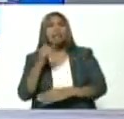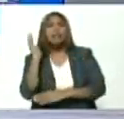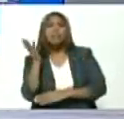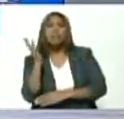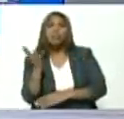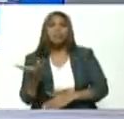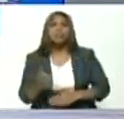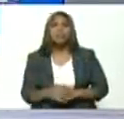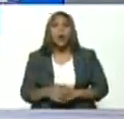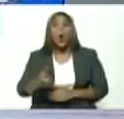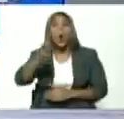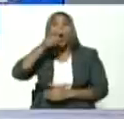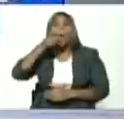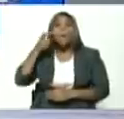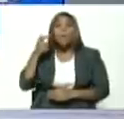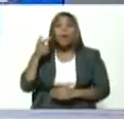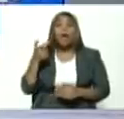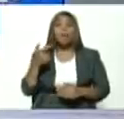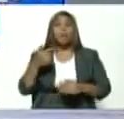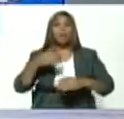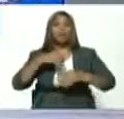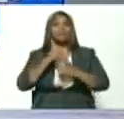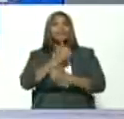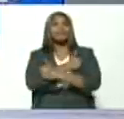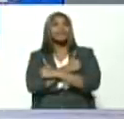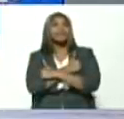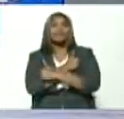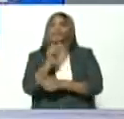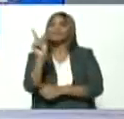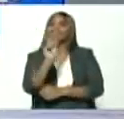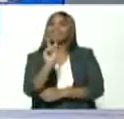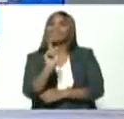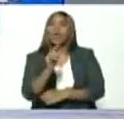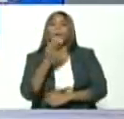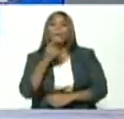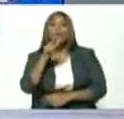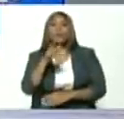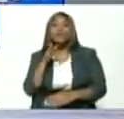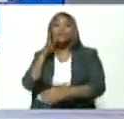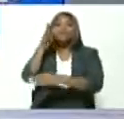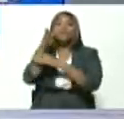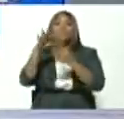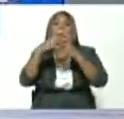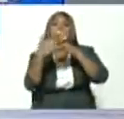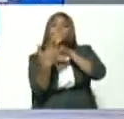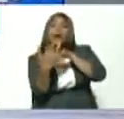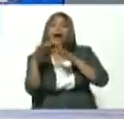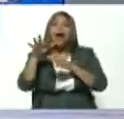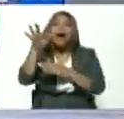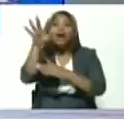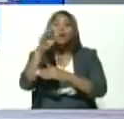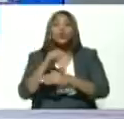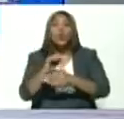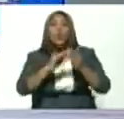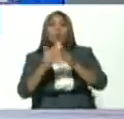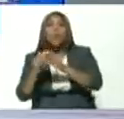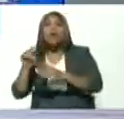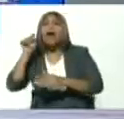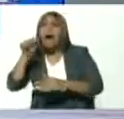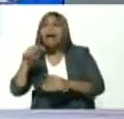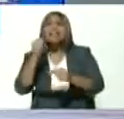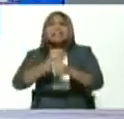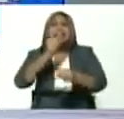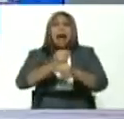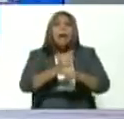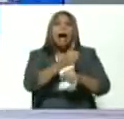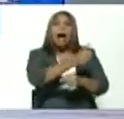el pueblo no se queda de brazos cruzados y si usted va a los barrios, a las comunidades, allí se está produciendo